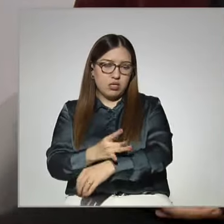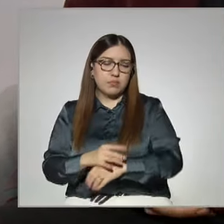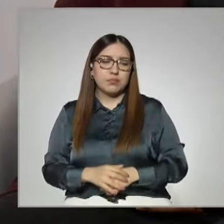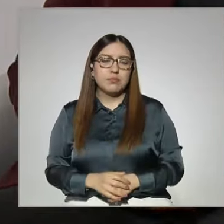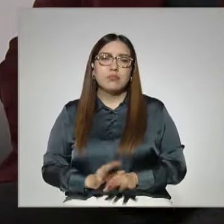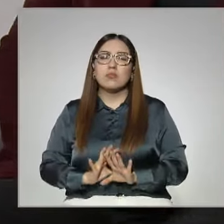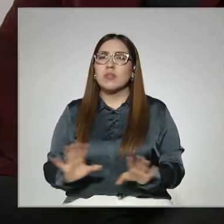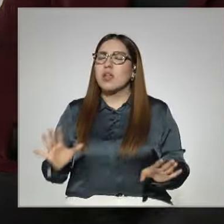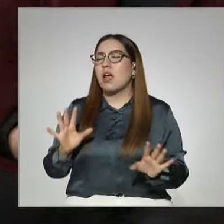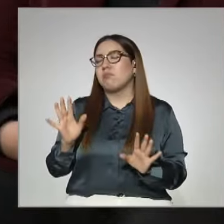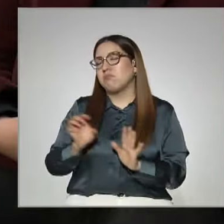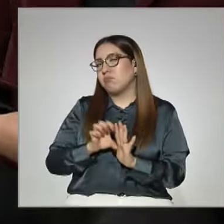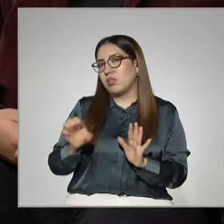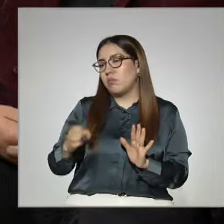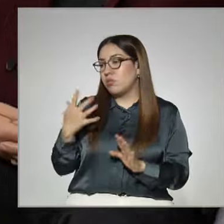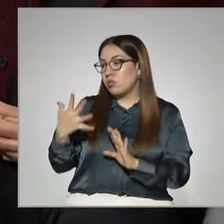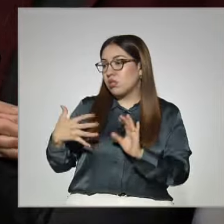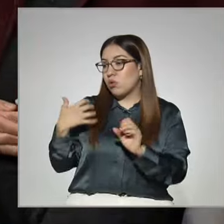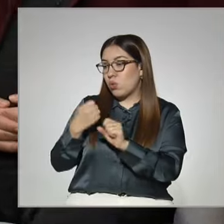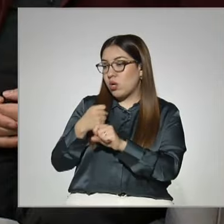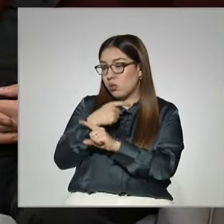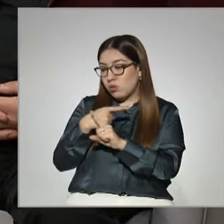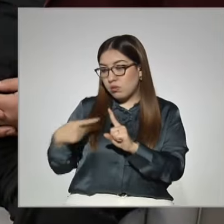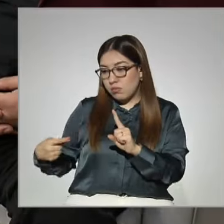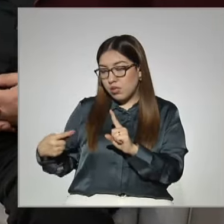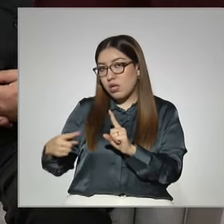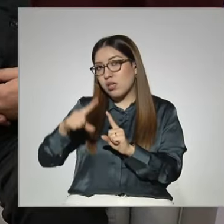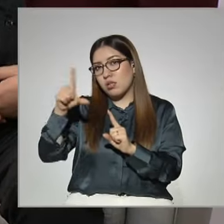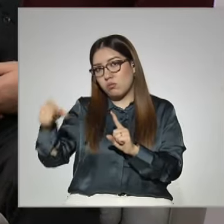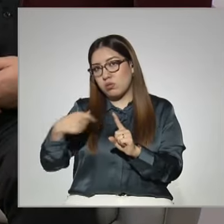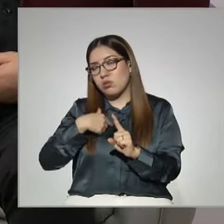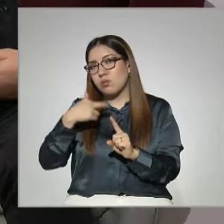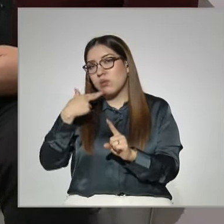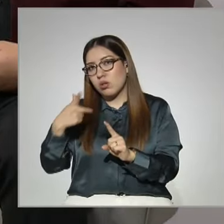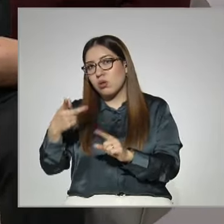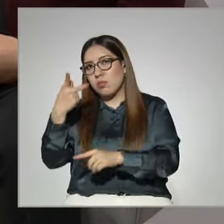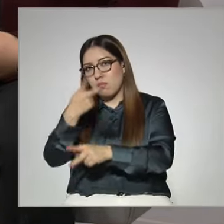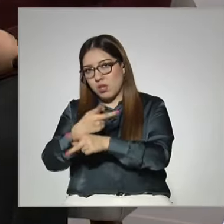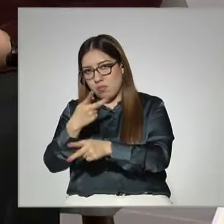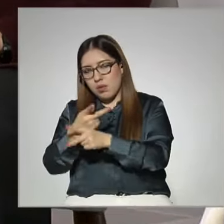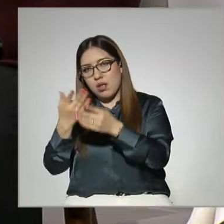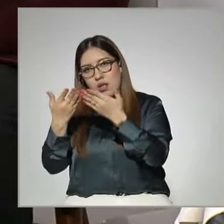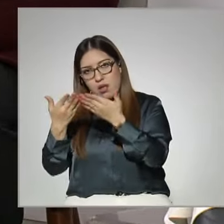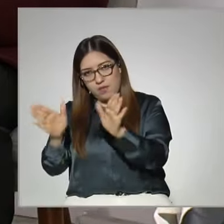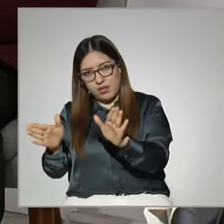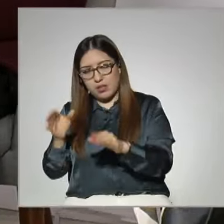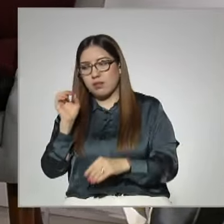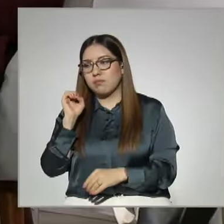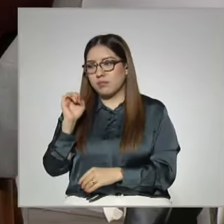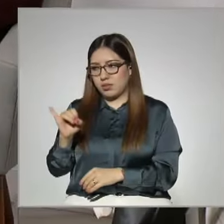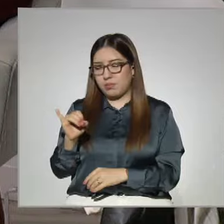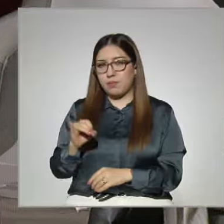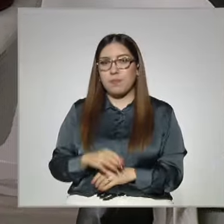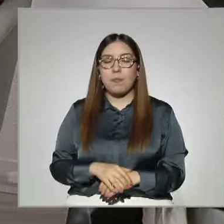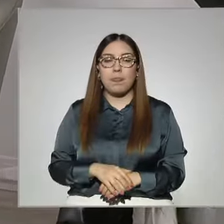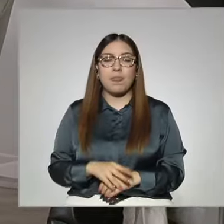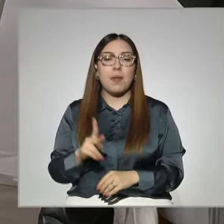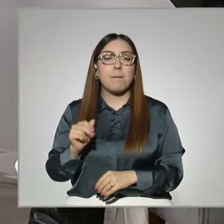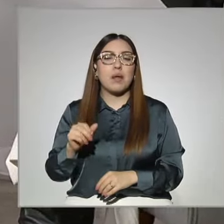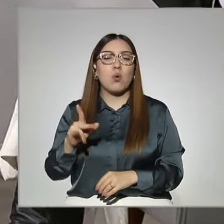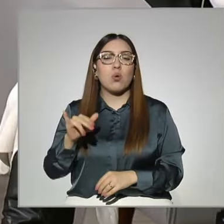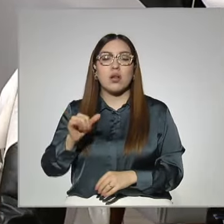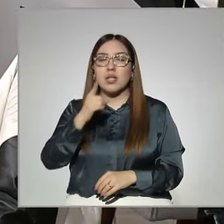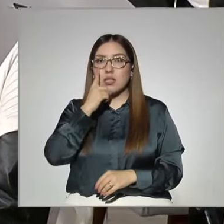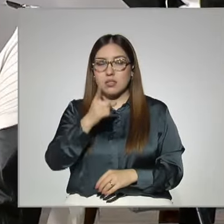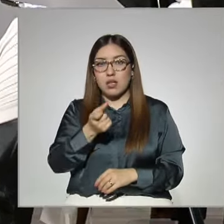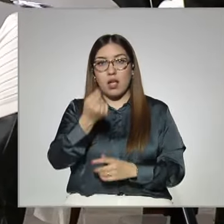los cinco años y medio, mi opción quizás sería la prepa vida. La prepa vida. Así es. Bien. Pauli González nos dice, si alguien